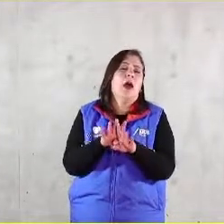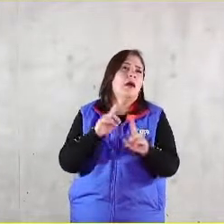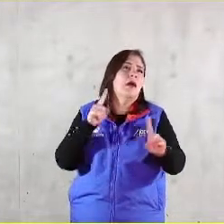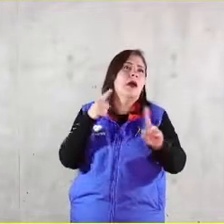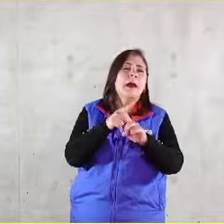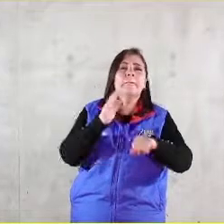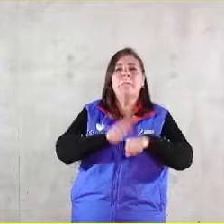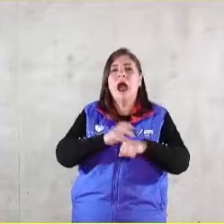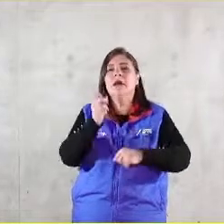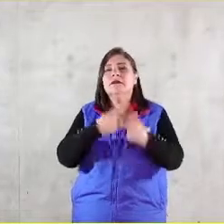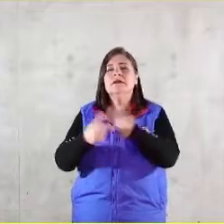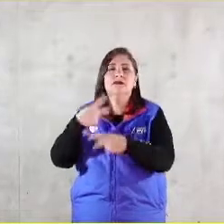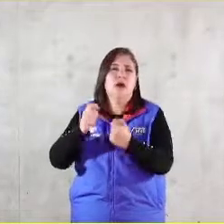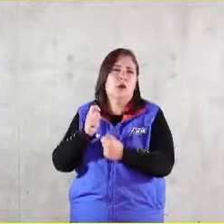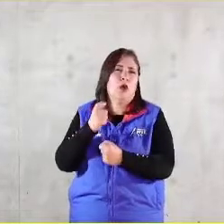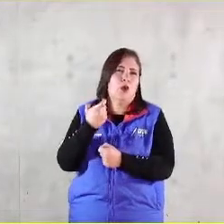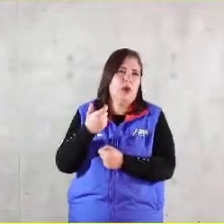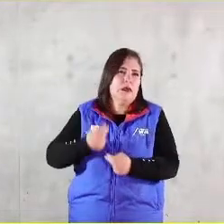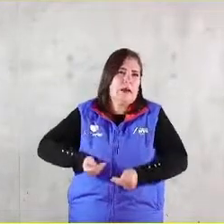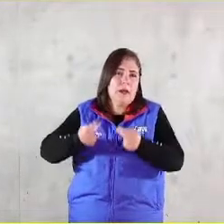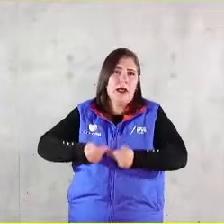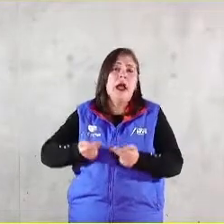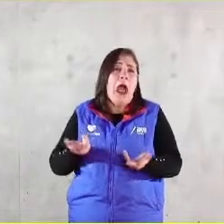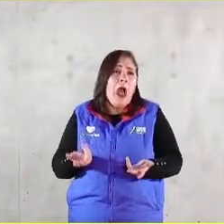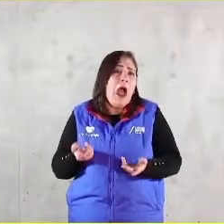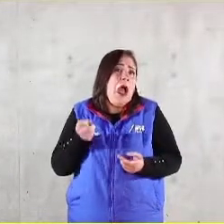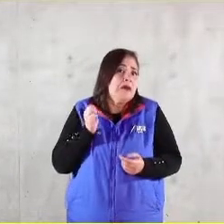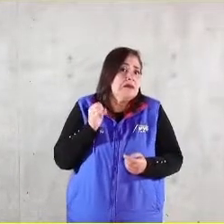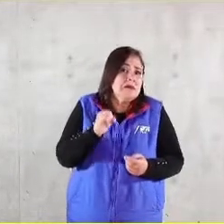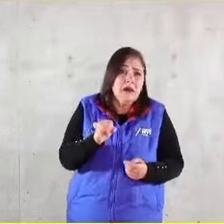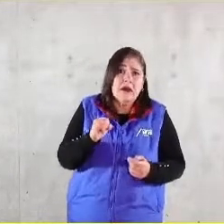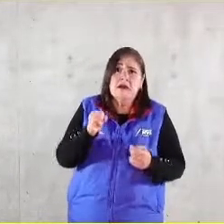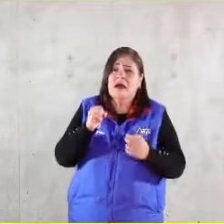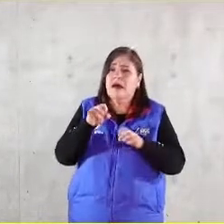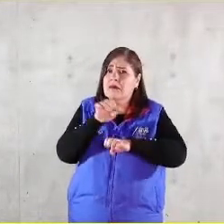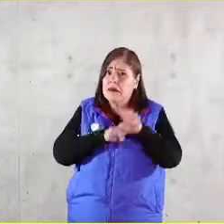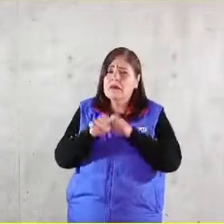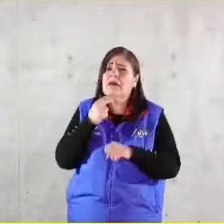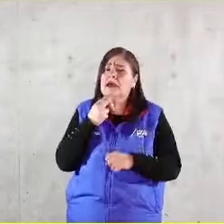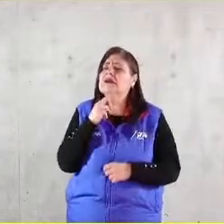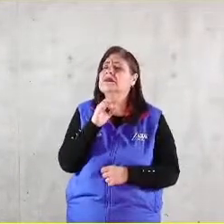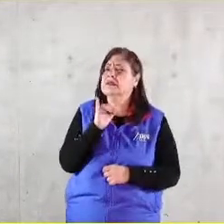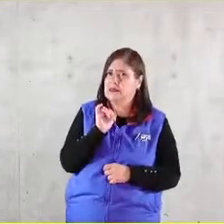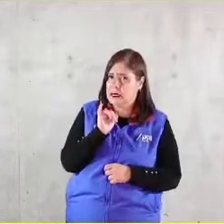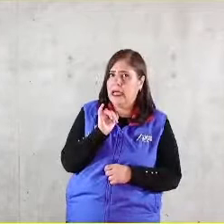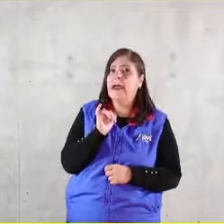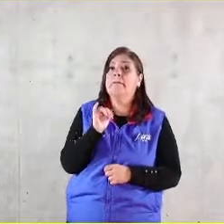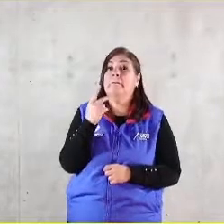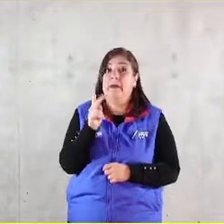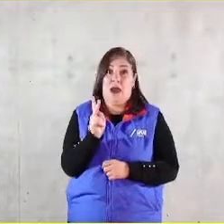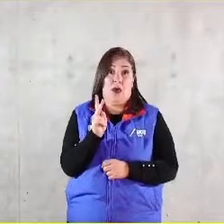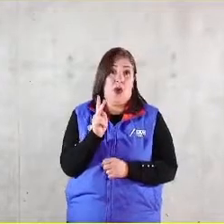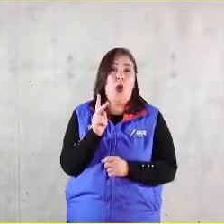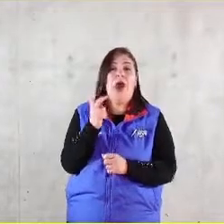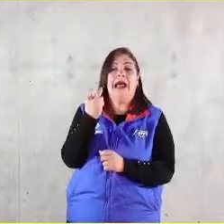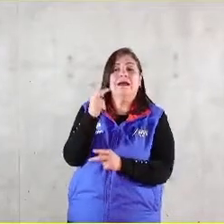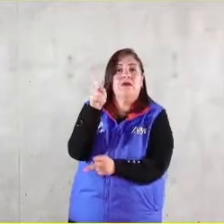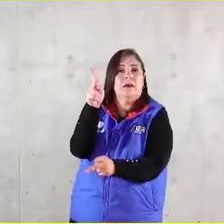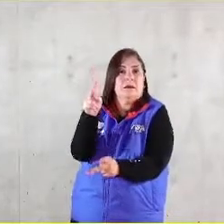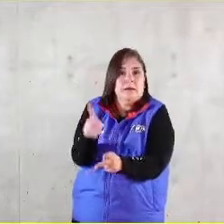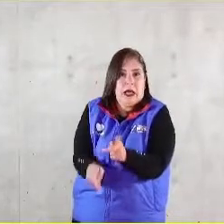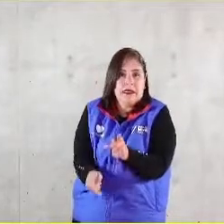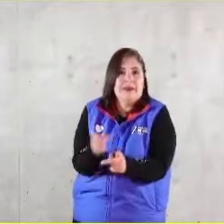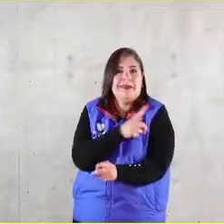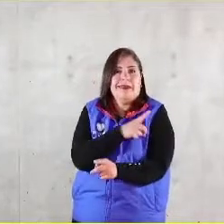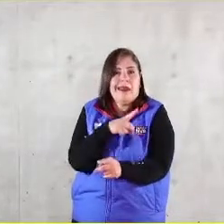de utilidades. Y ustedes dirán, bueno, así funcionan las empresas. Pues sí, pero solo es una parte de la película y